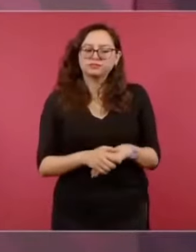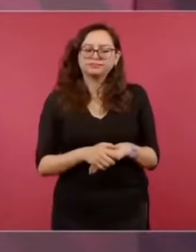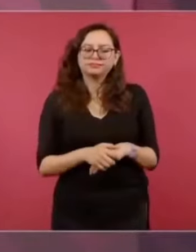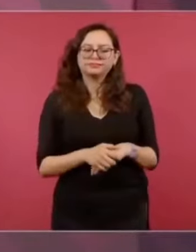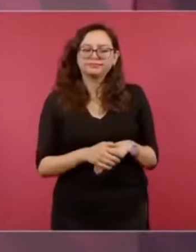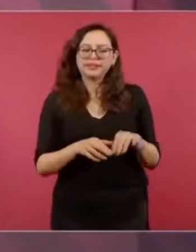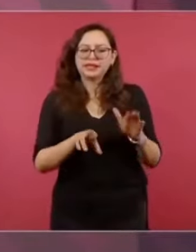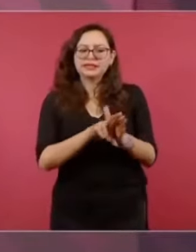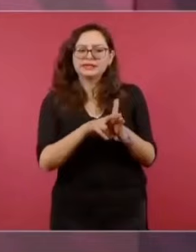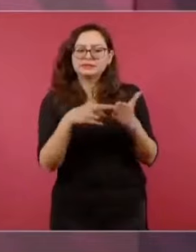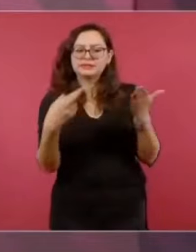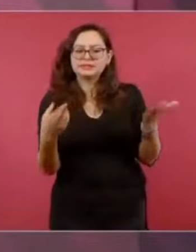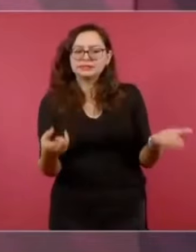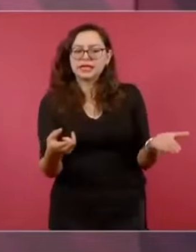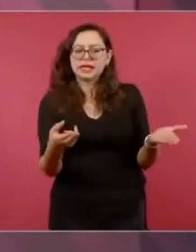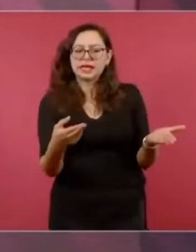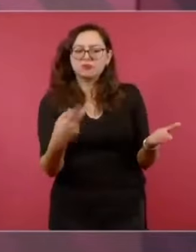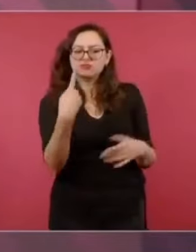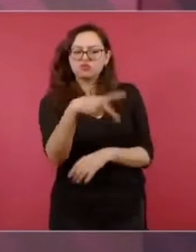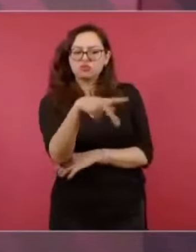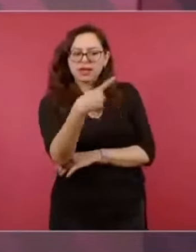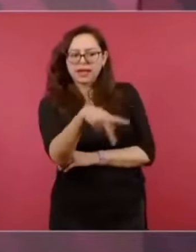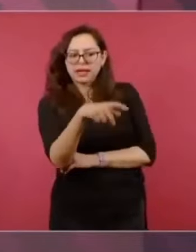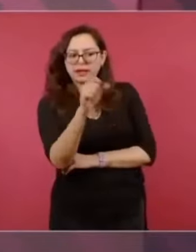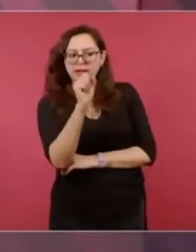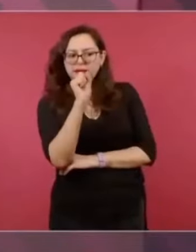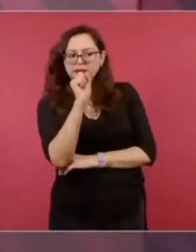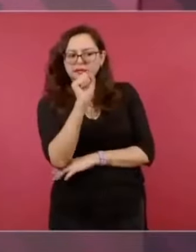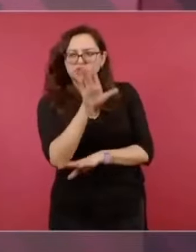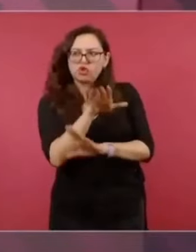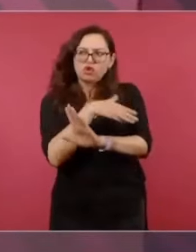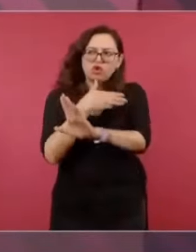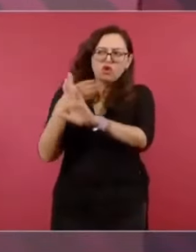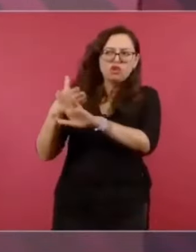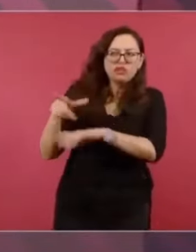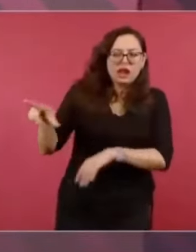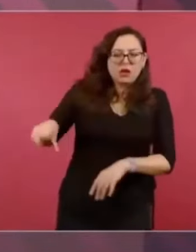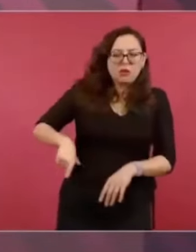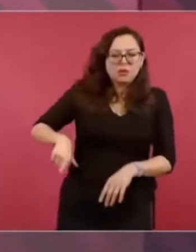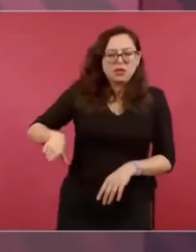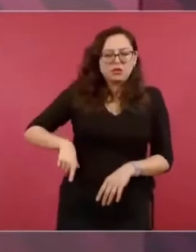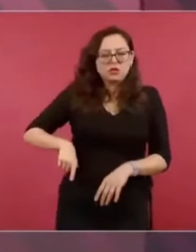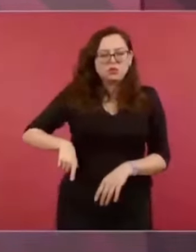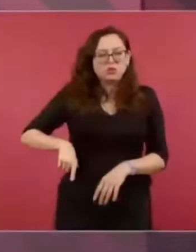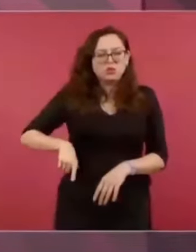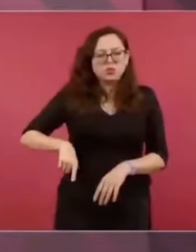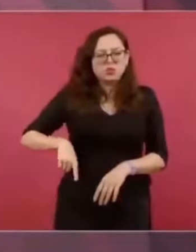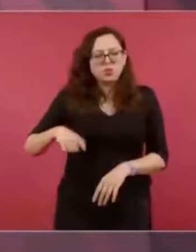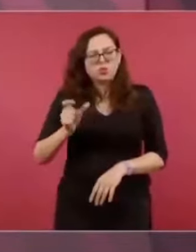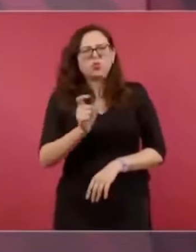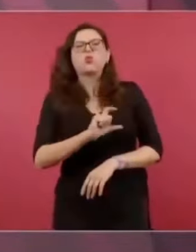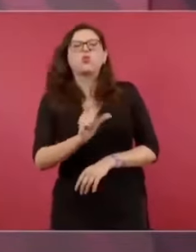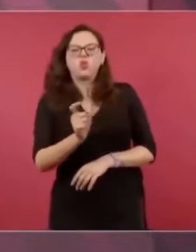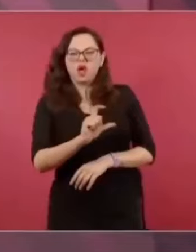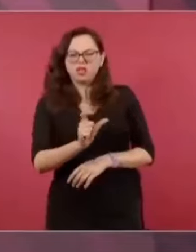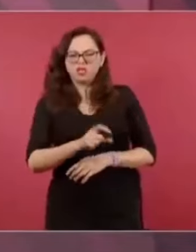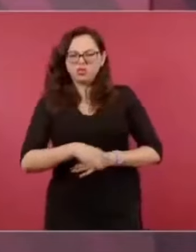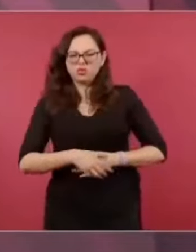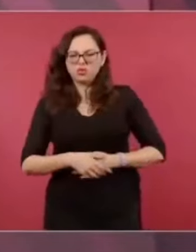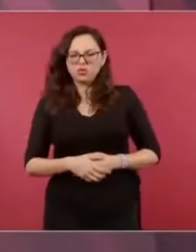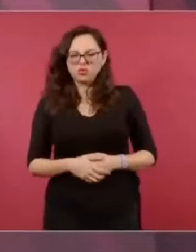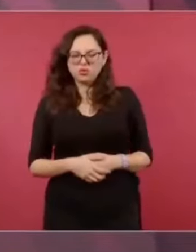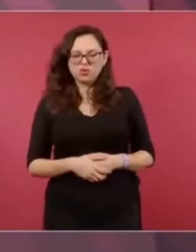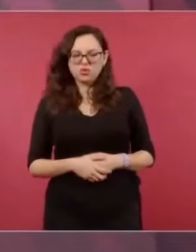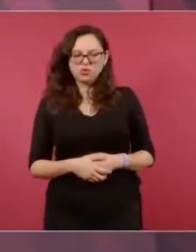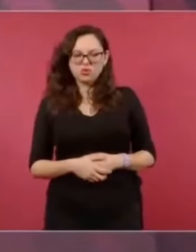o a Cedillo, pero además cómo